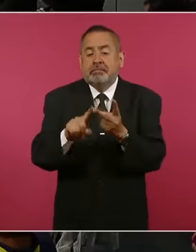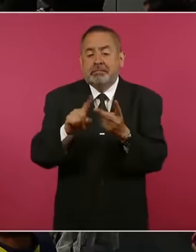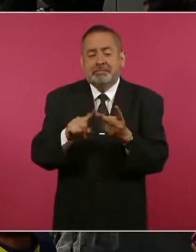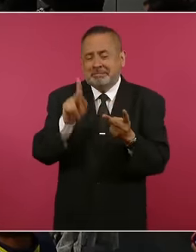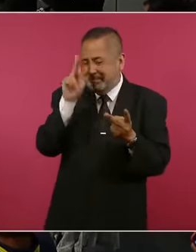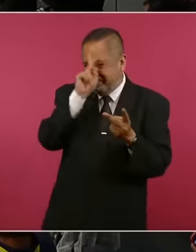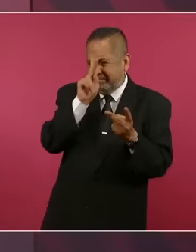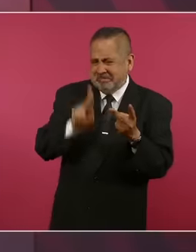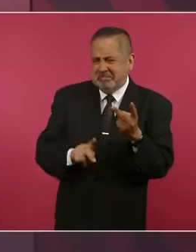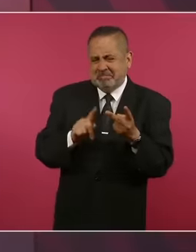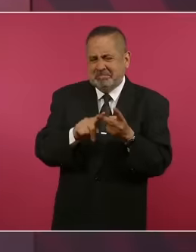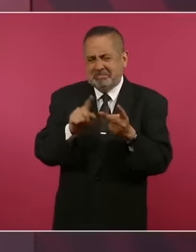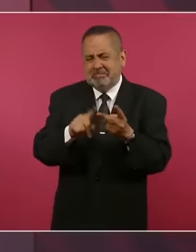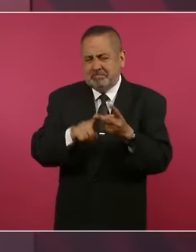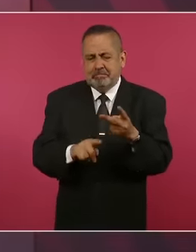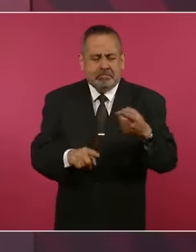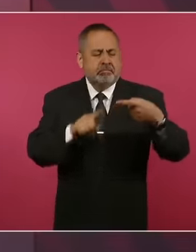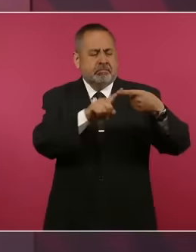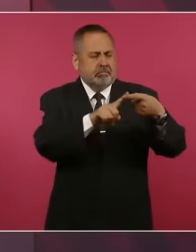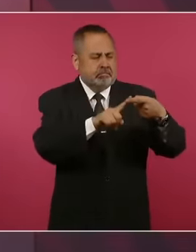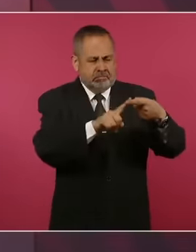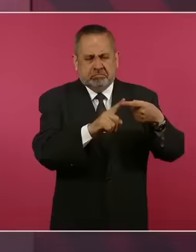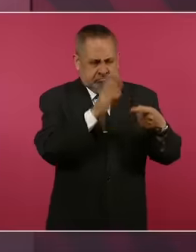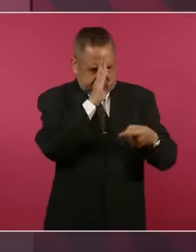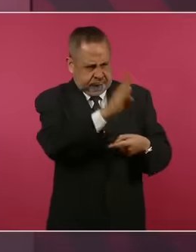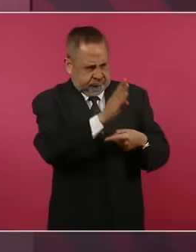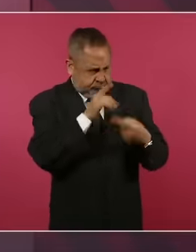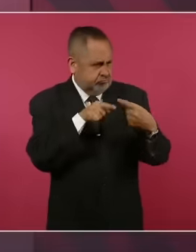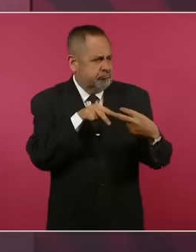porque el otro es directo.